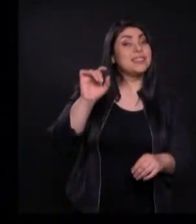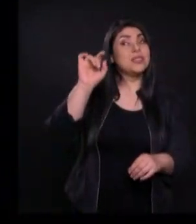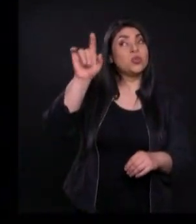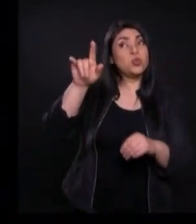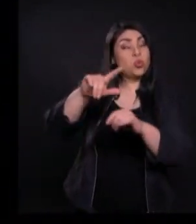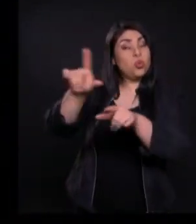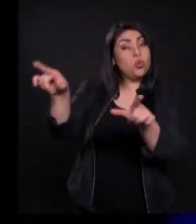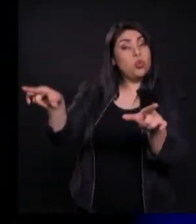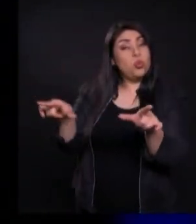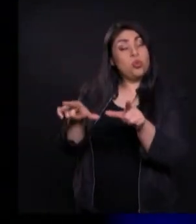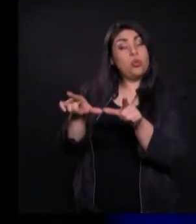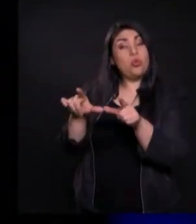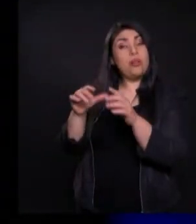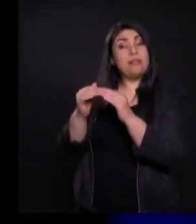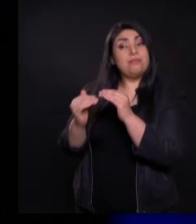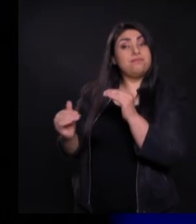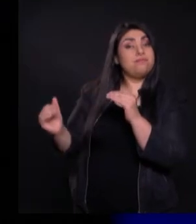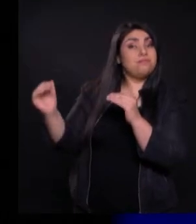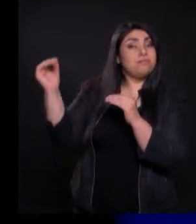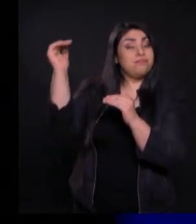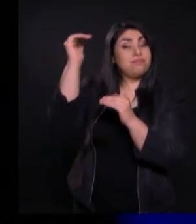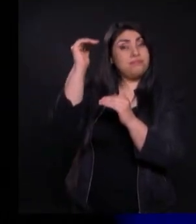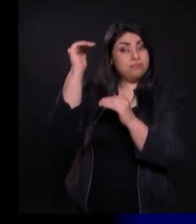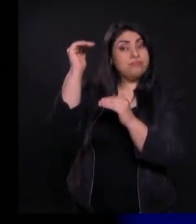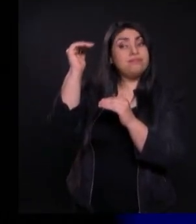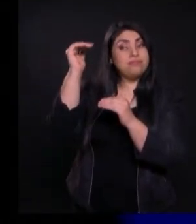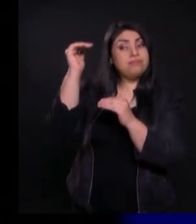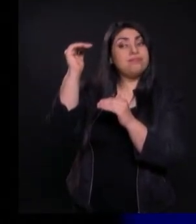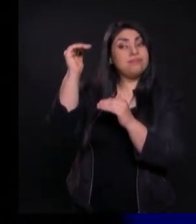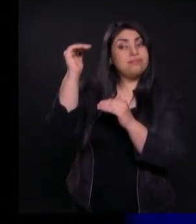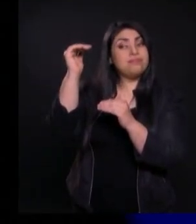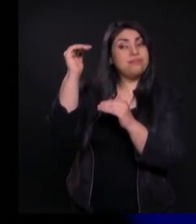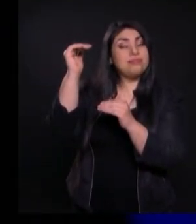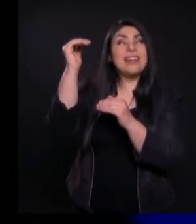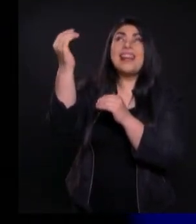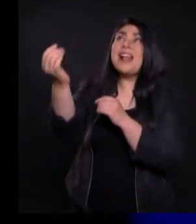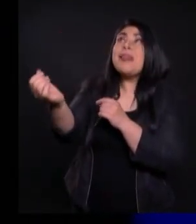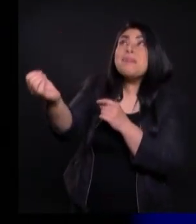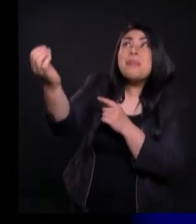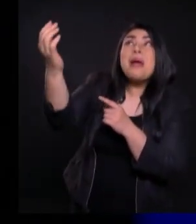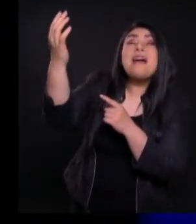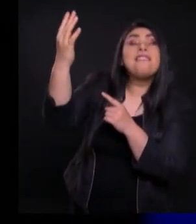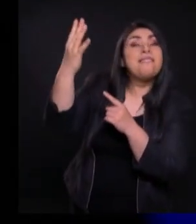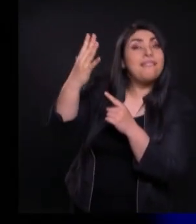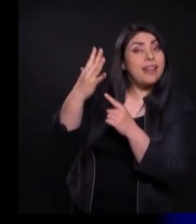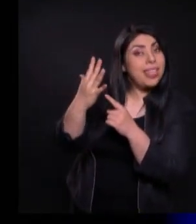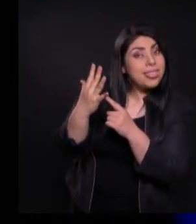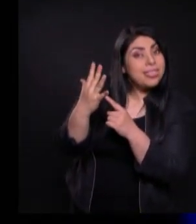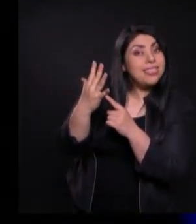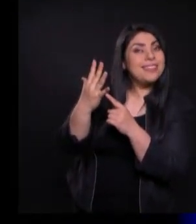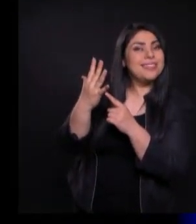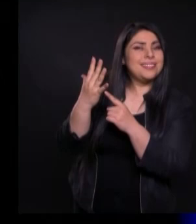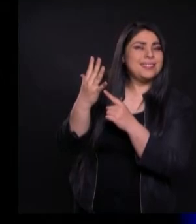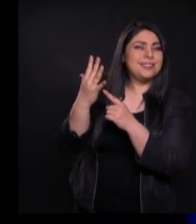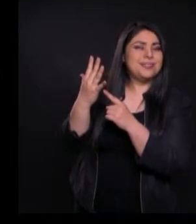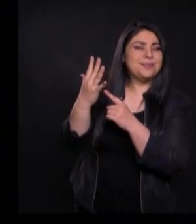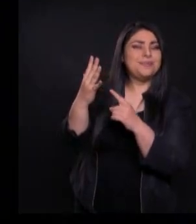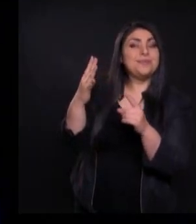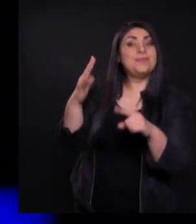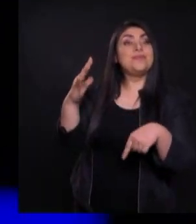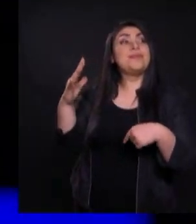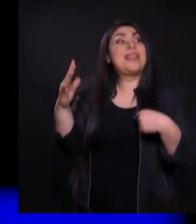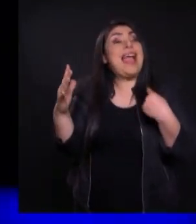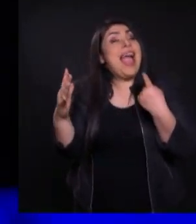esto que pudo convertirse o llegó a ser una bendición Por la cual tú habías estado orando Te puede